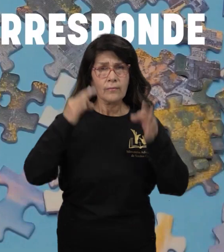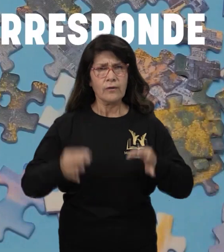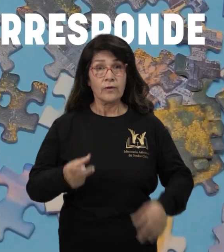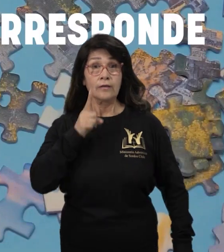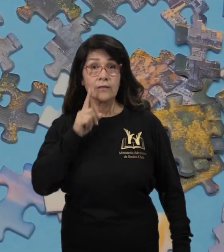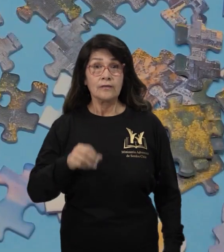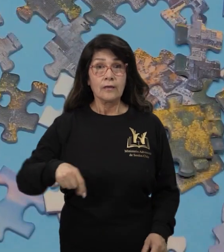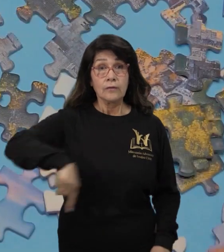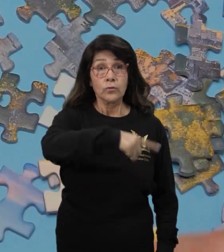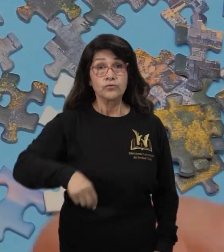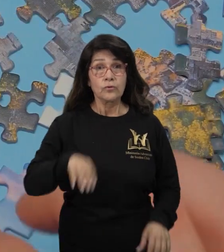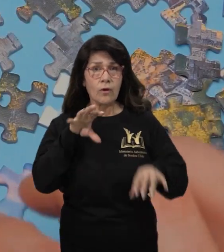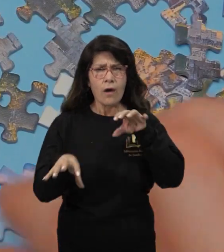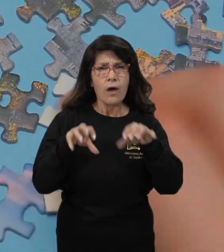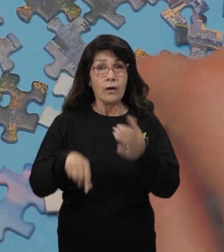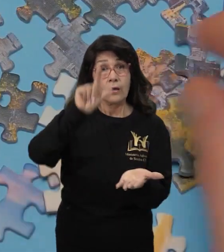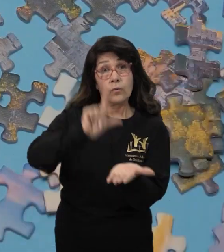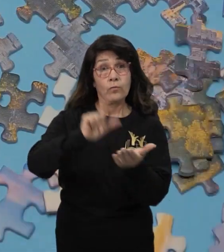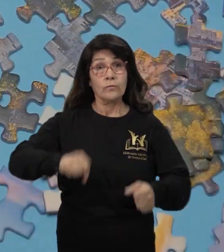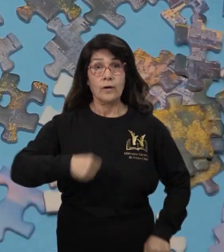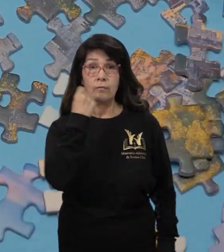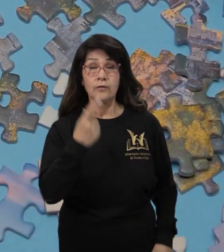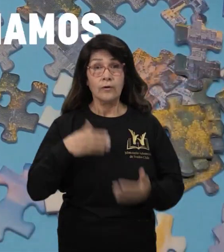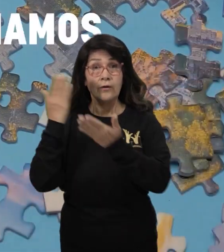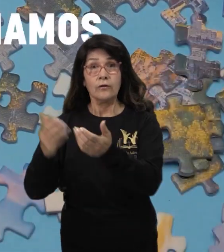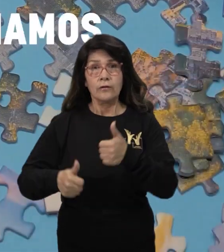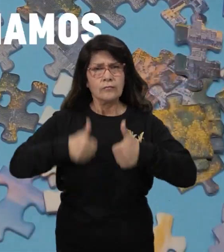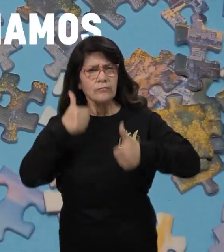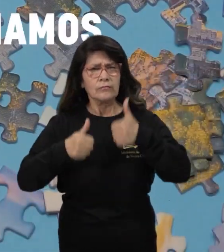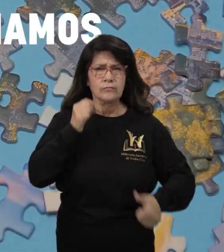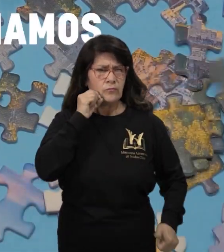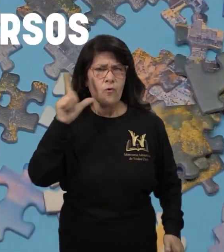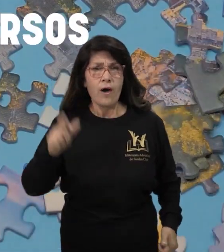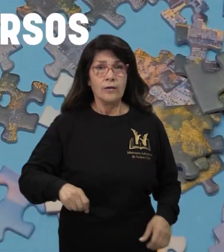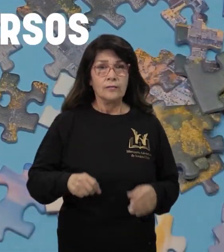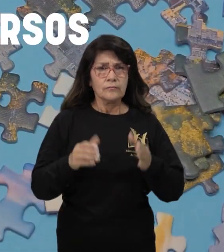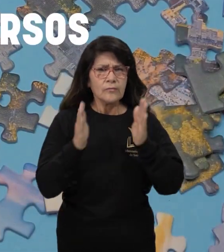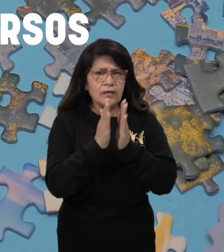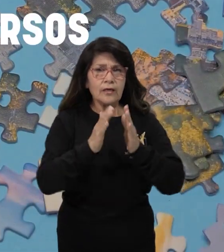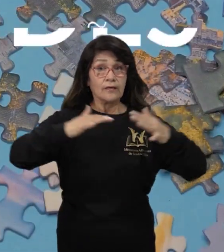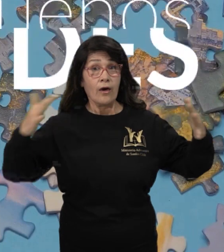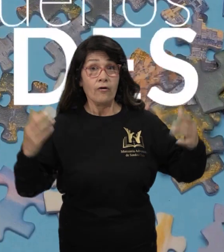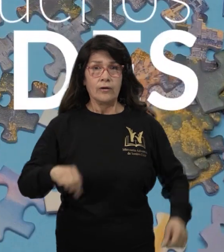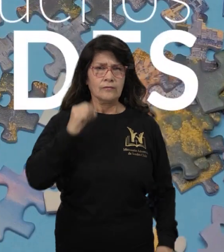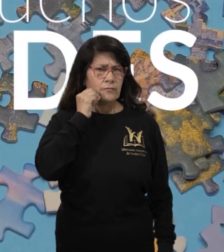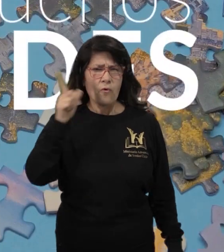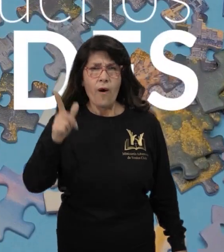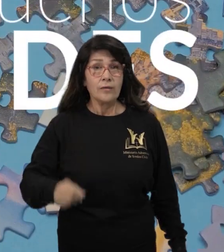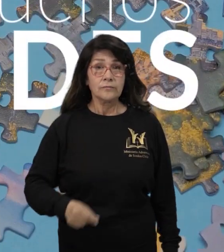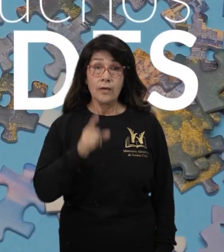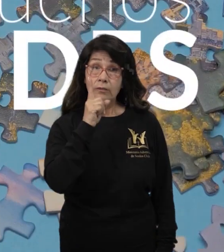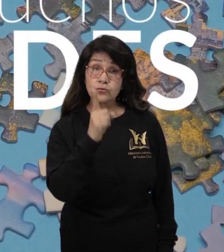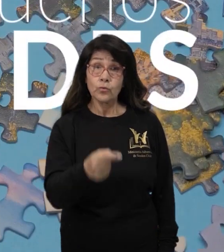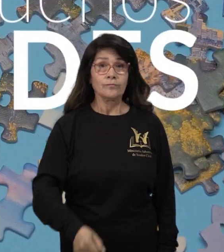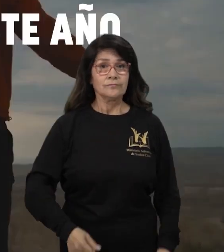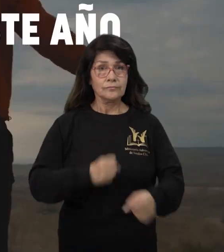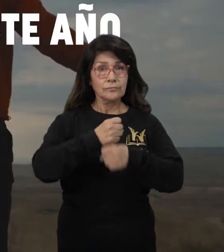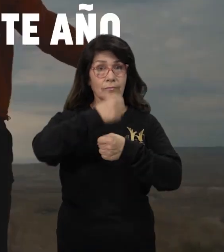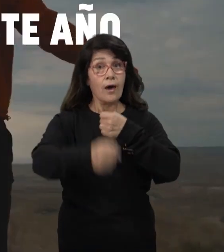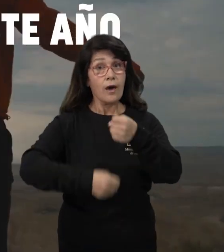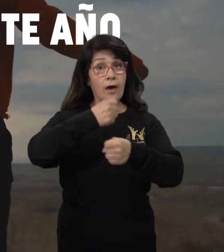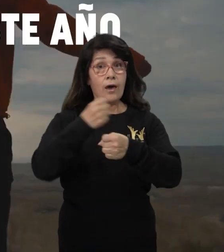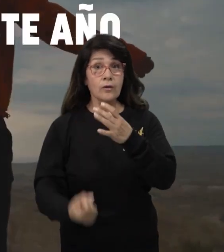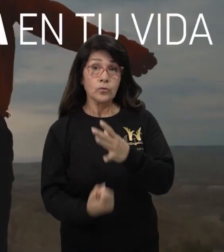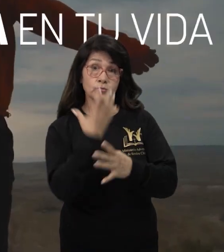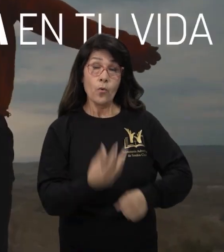corresponde. ¿Qué elementos compiten por el primer lugar cuando gestionamos nuestros recursos, ya sean pequeños o grandes? Si